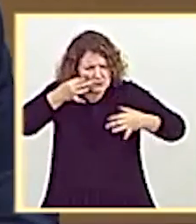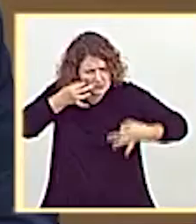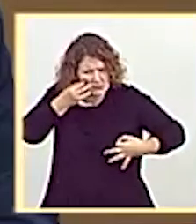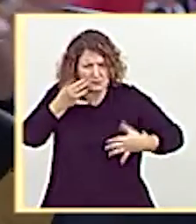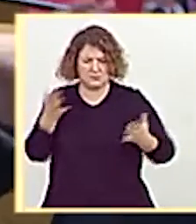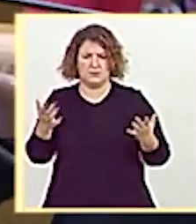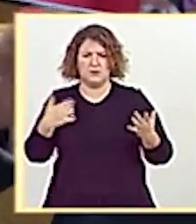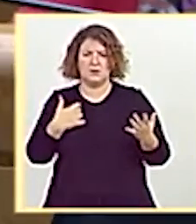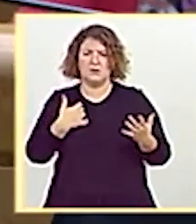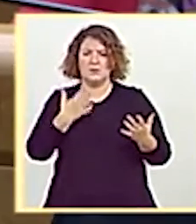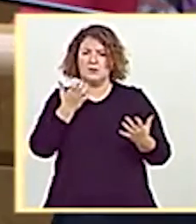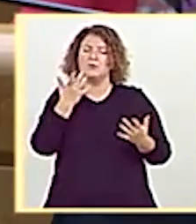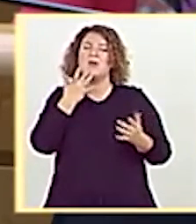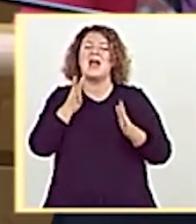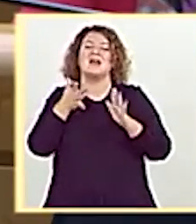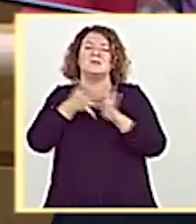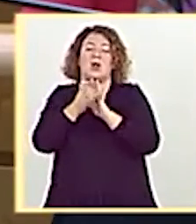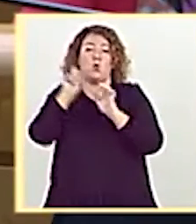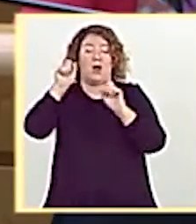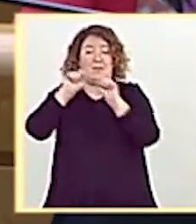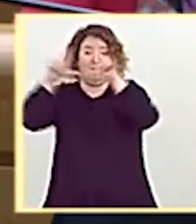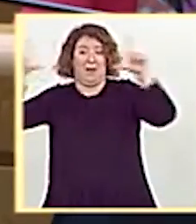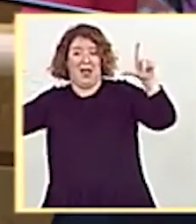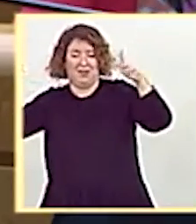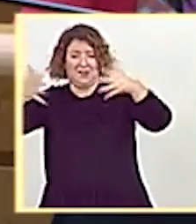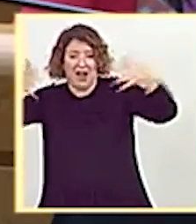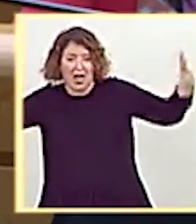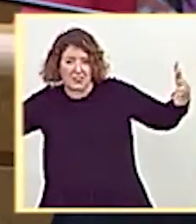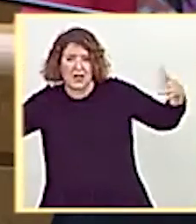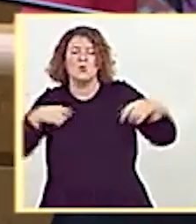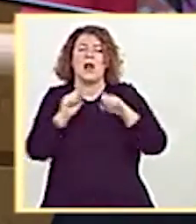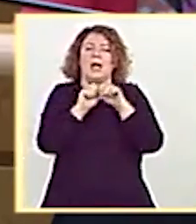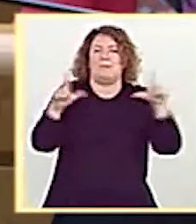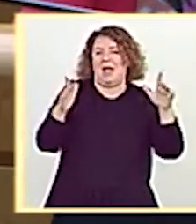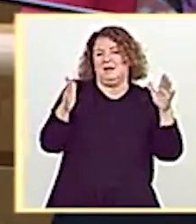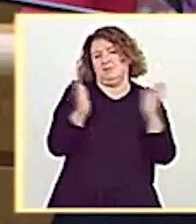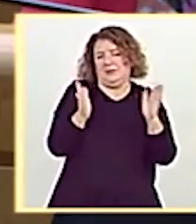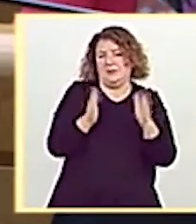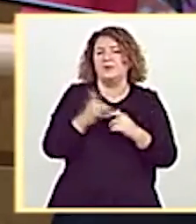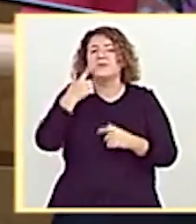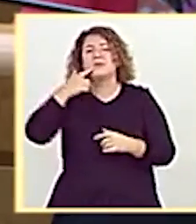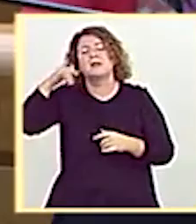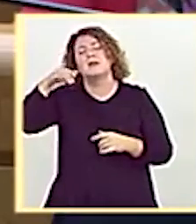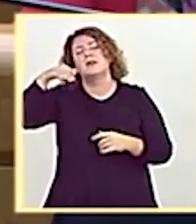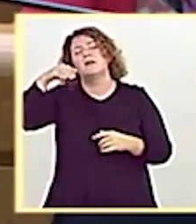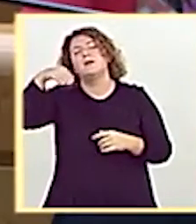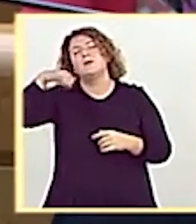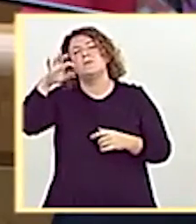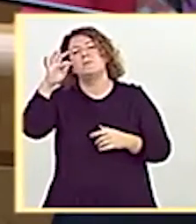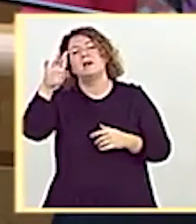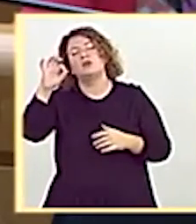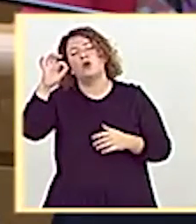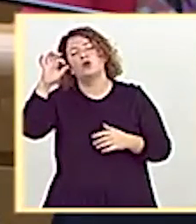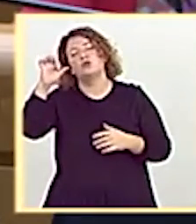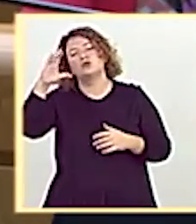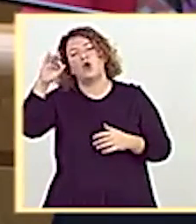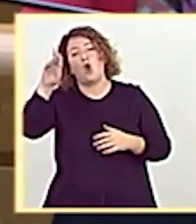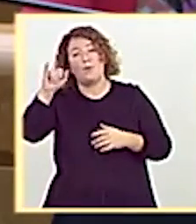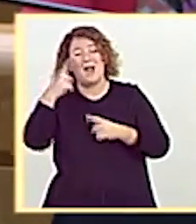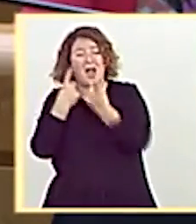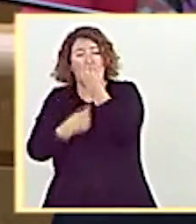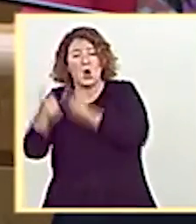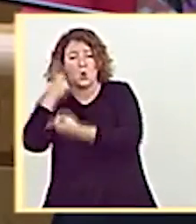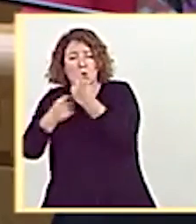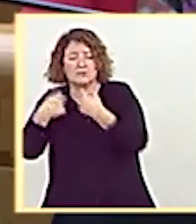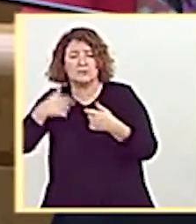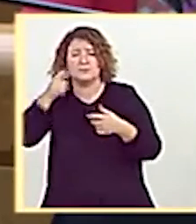que le voy a poner una macro y una micro. La macro, la encuesta encargada metroscopia por el Consejo General del Poder Judicial a los miembros de la